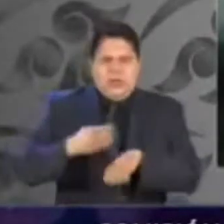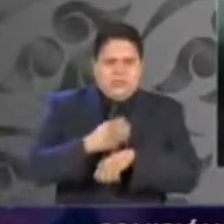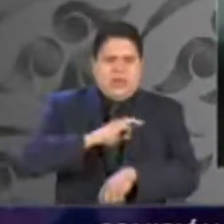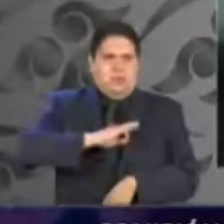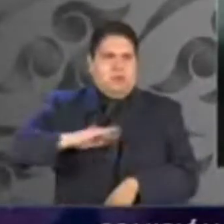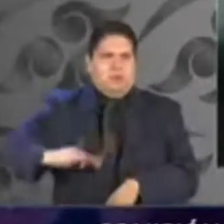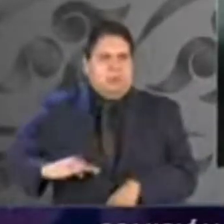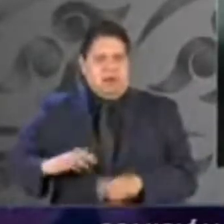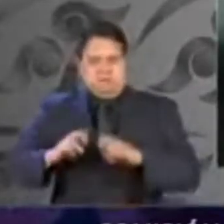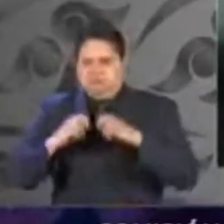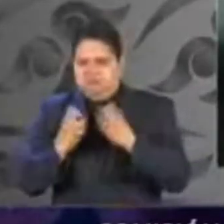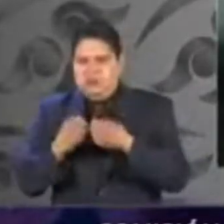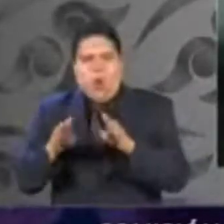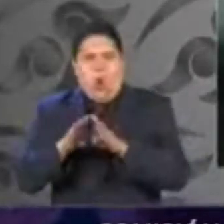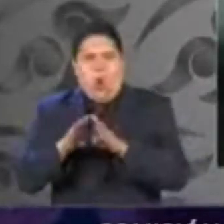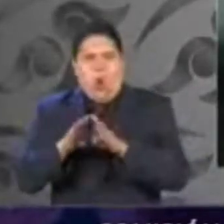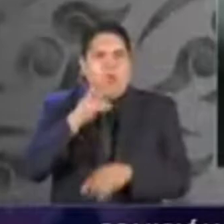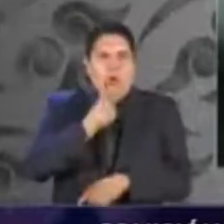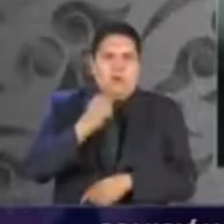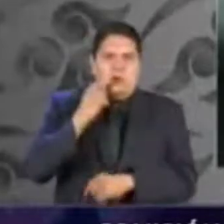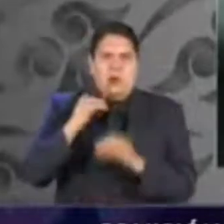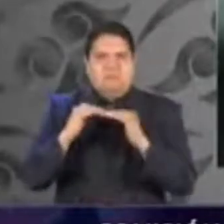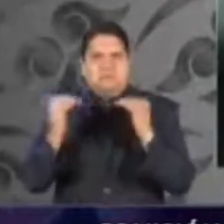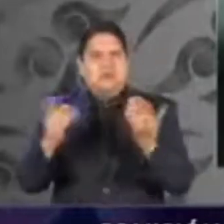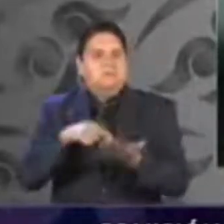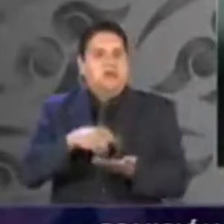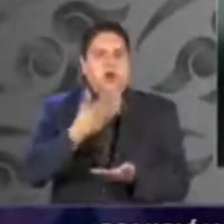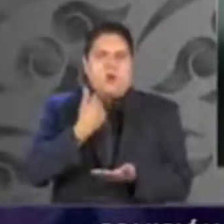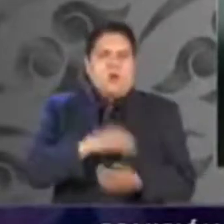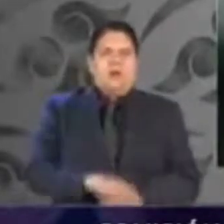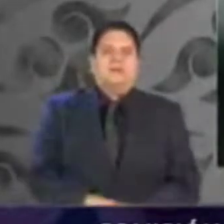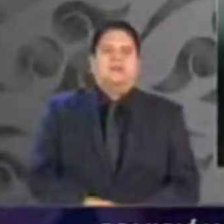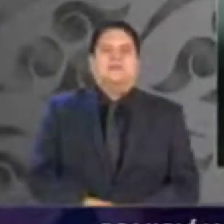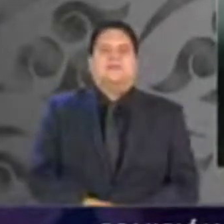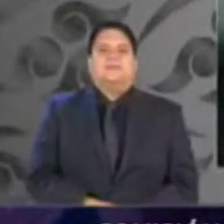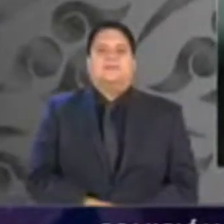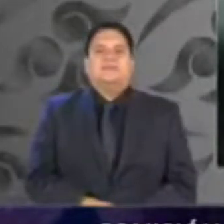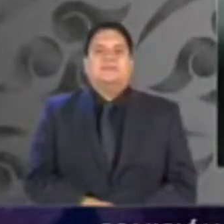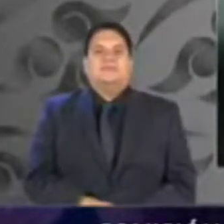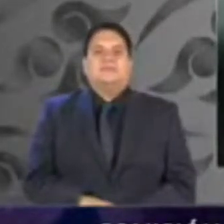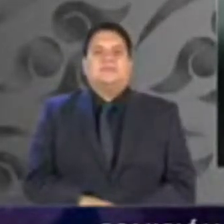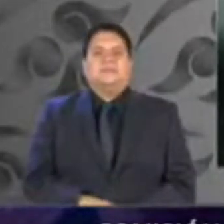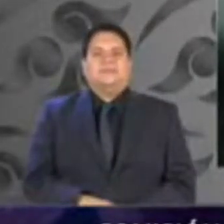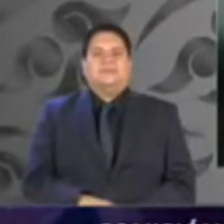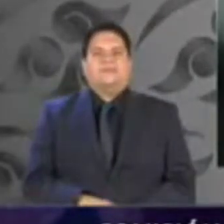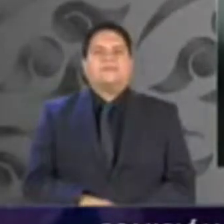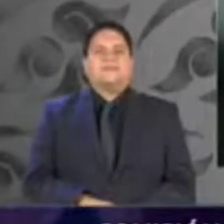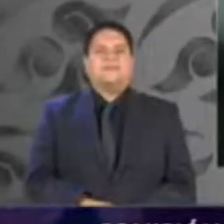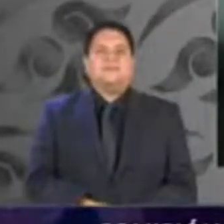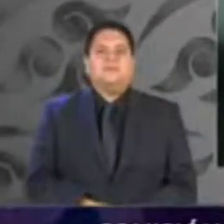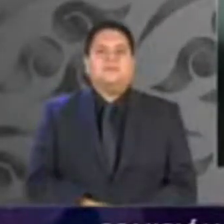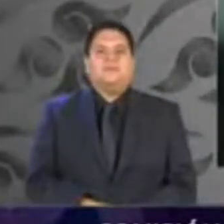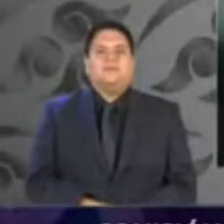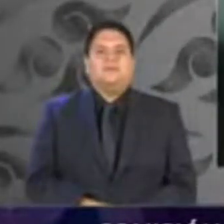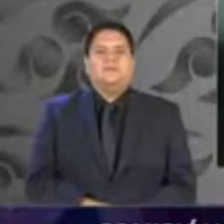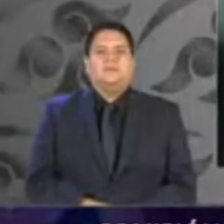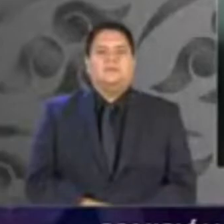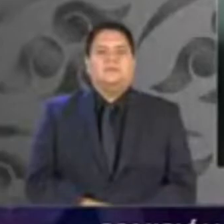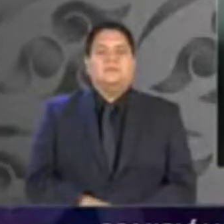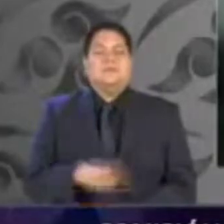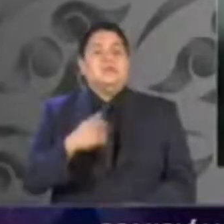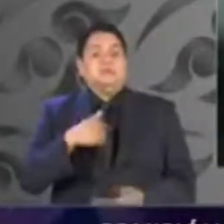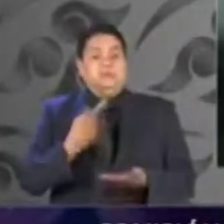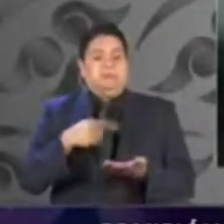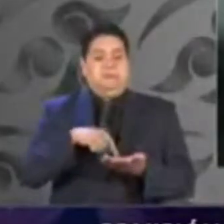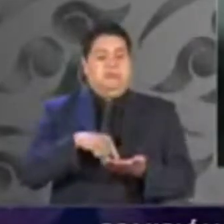municipal. Dichas figuras del legislador local las delegadas a su instrumentación en leyes secundarias